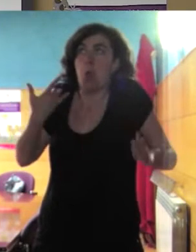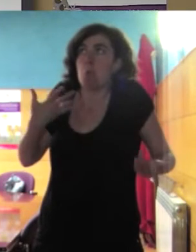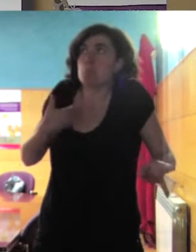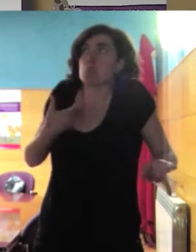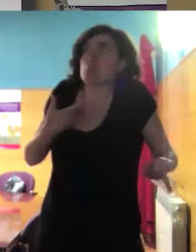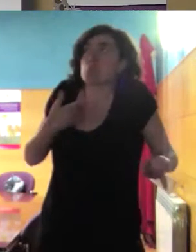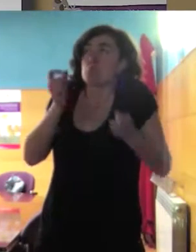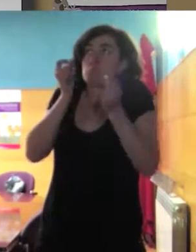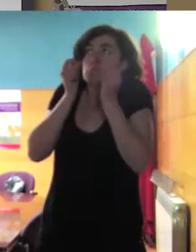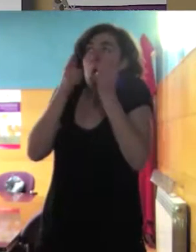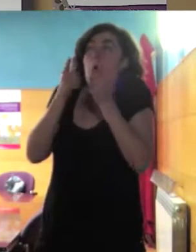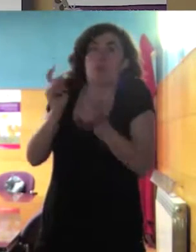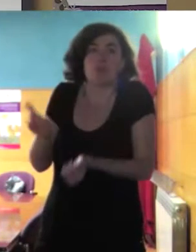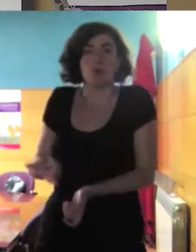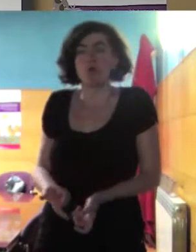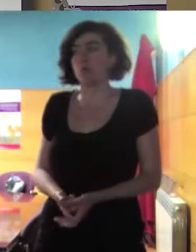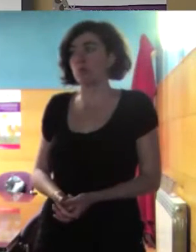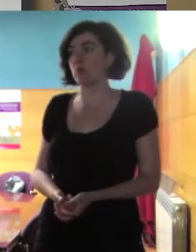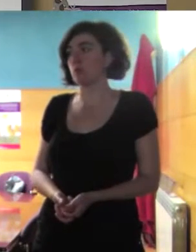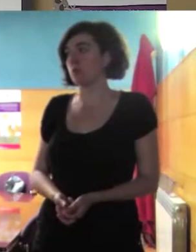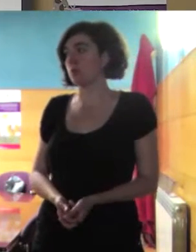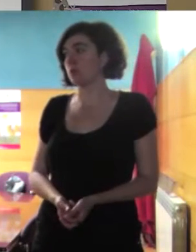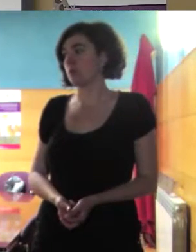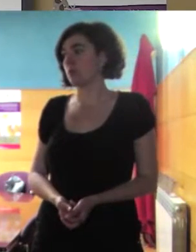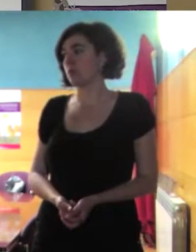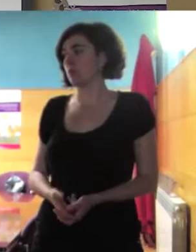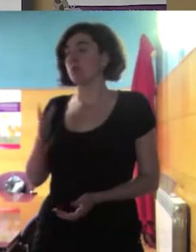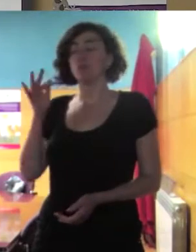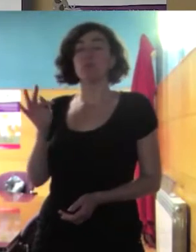nos llaman menos la atención por supuesto